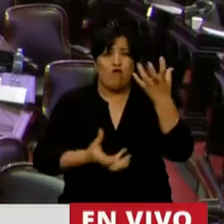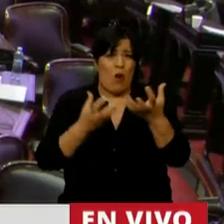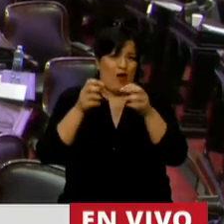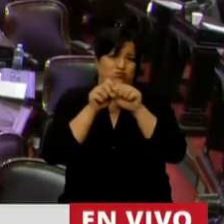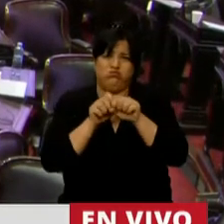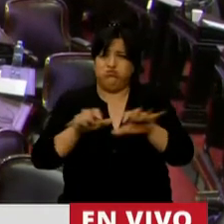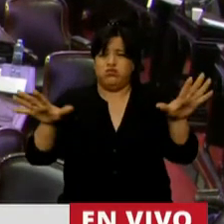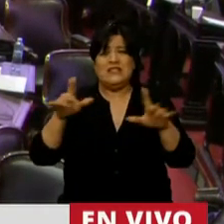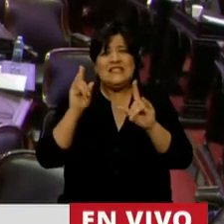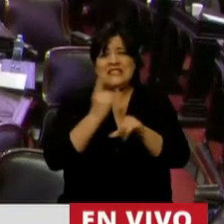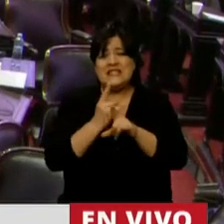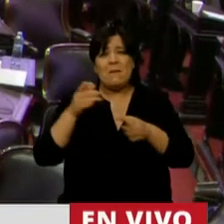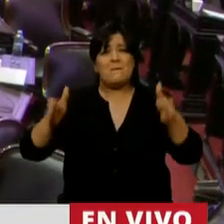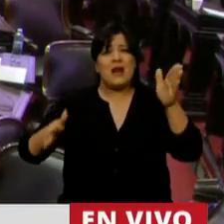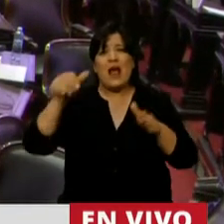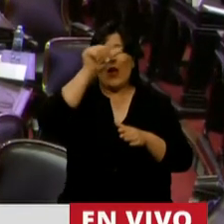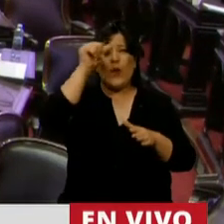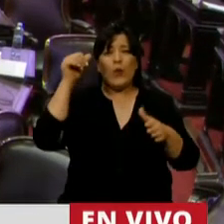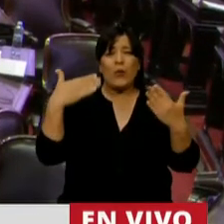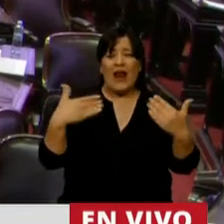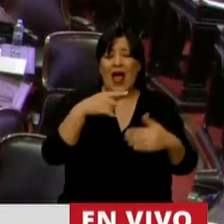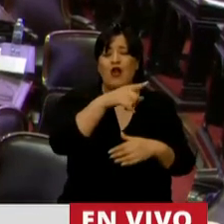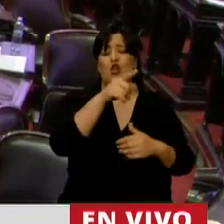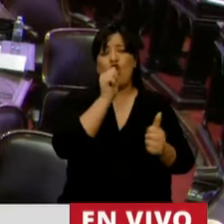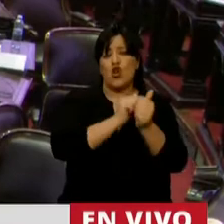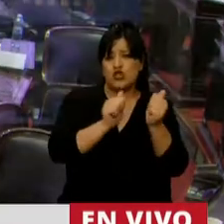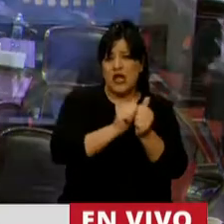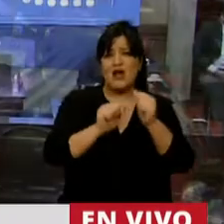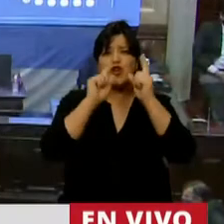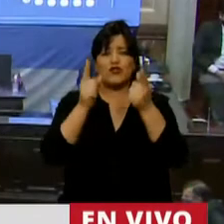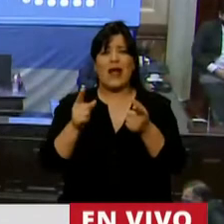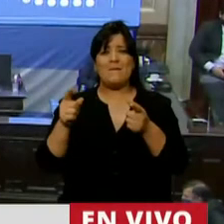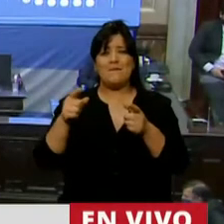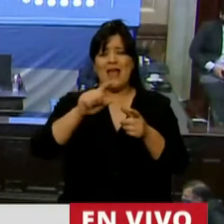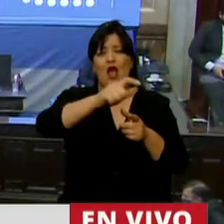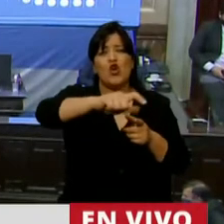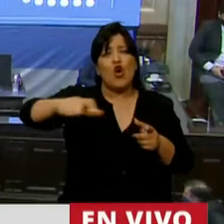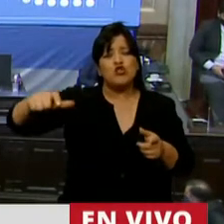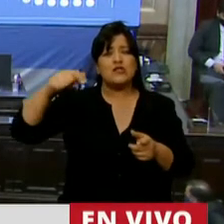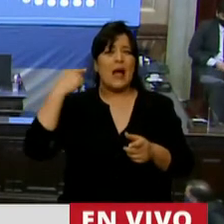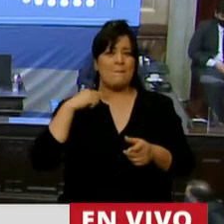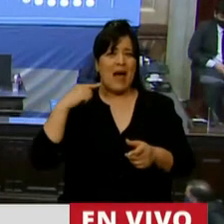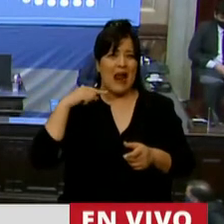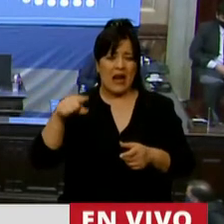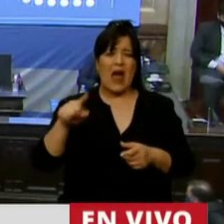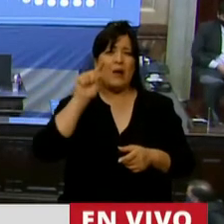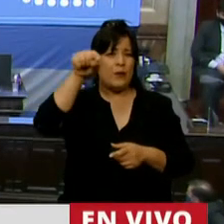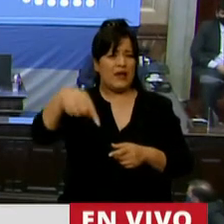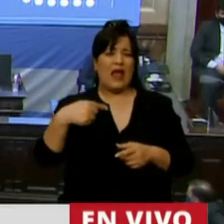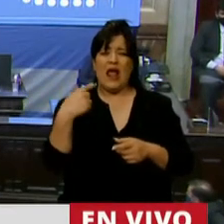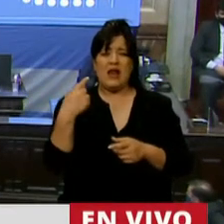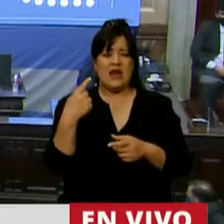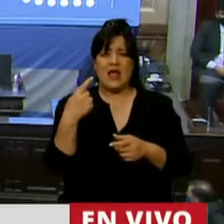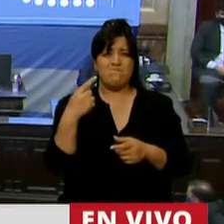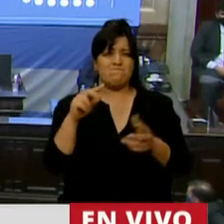tenemos todos los veranos en la ciudad de Rosario y en la costa del Paraná con grave afectación de la salud, precisamente con la vista